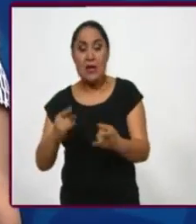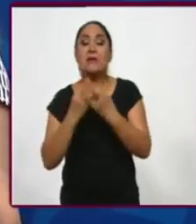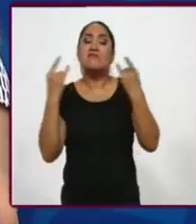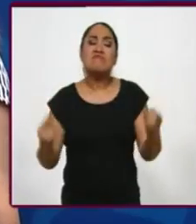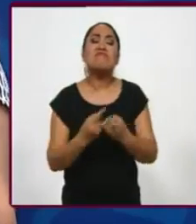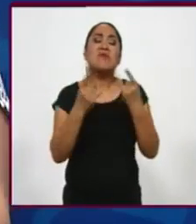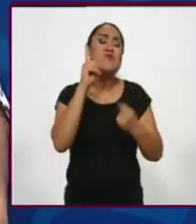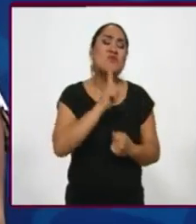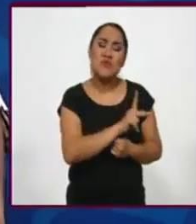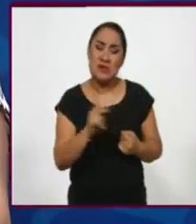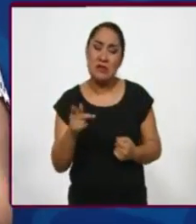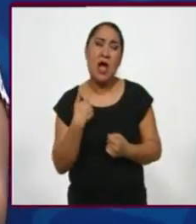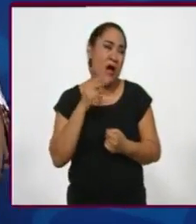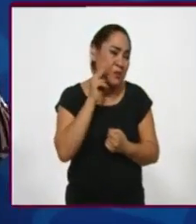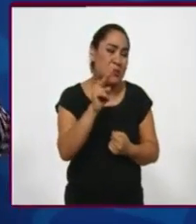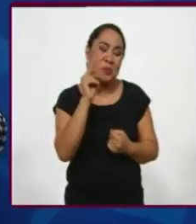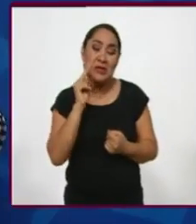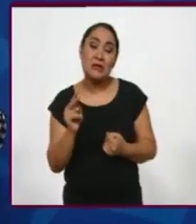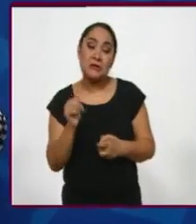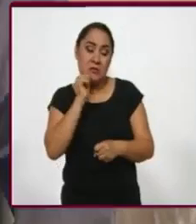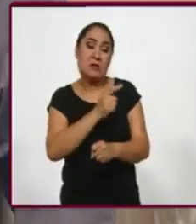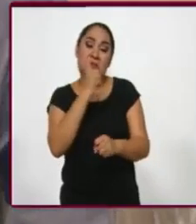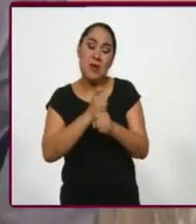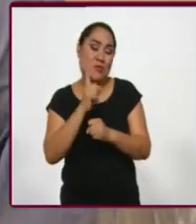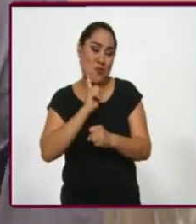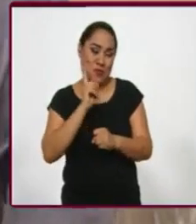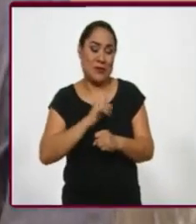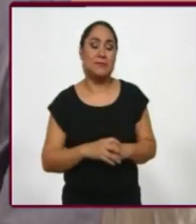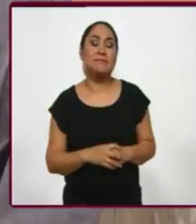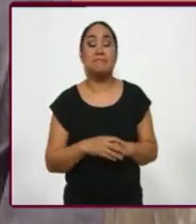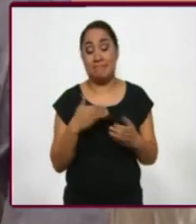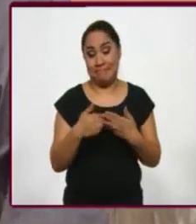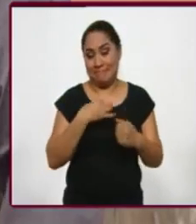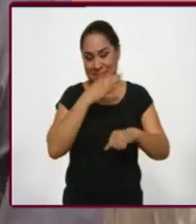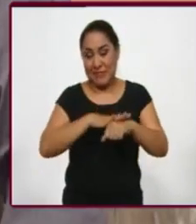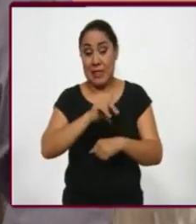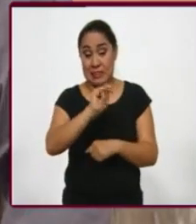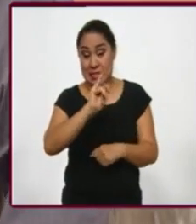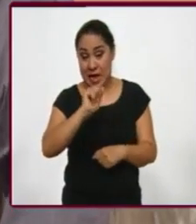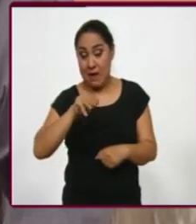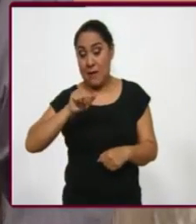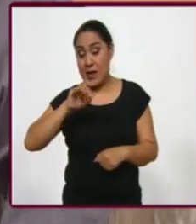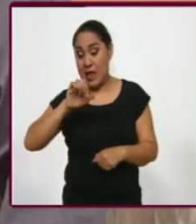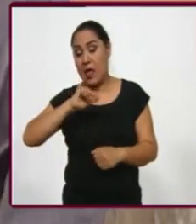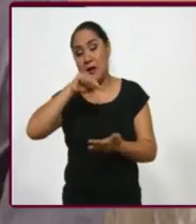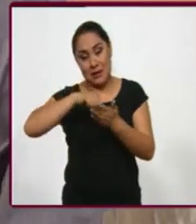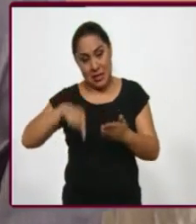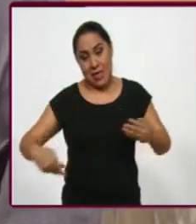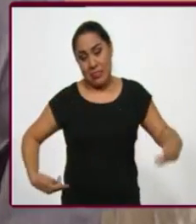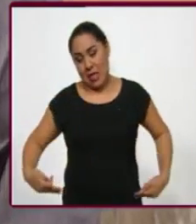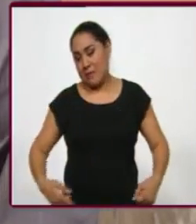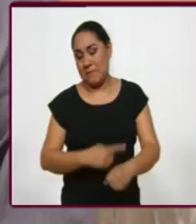femeninas, porque yo creo que la vida pasa por la mano de las mujeres. Bueno, les recordamos, la Tía Mariela estará aquí en el Teatro Principal,